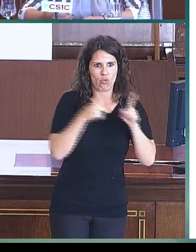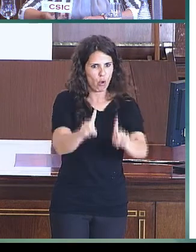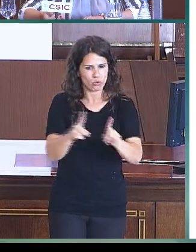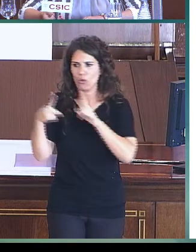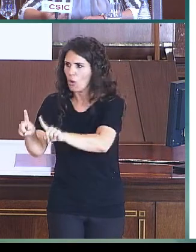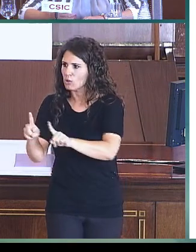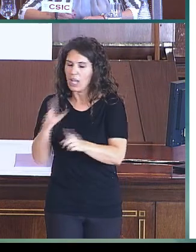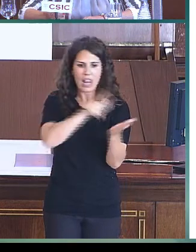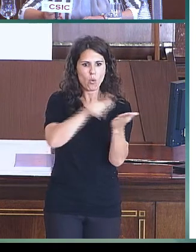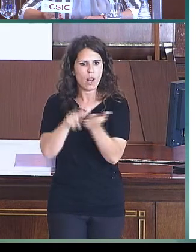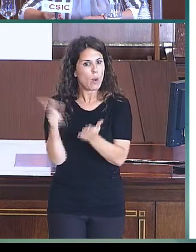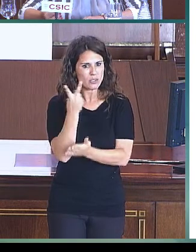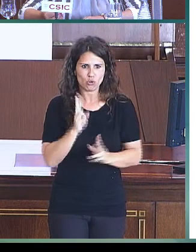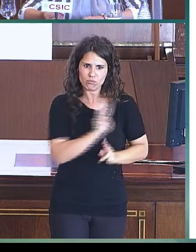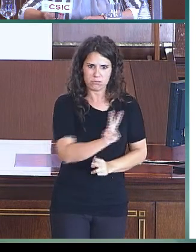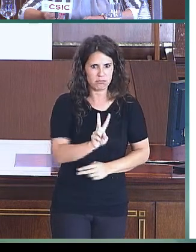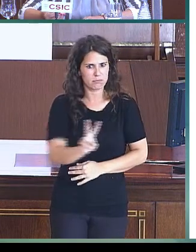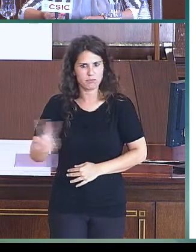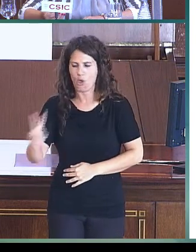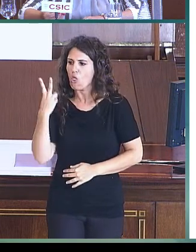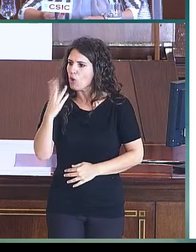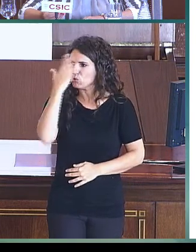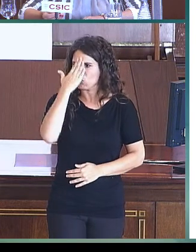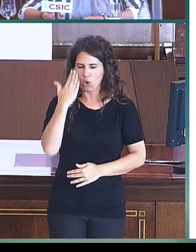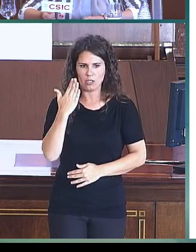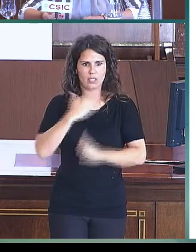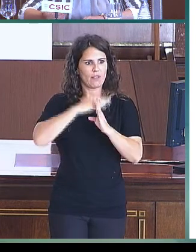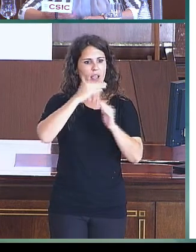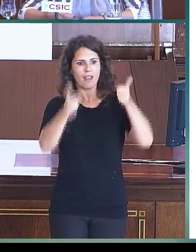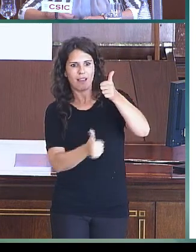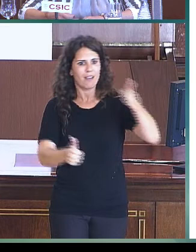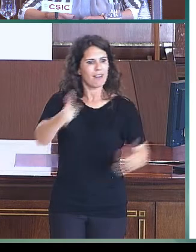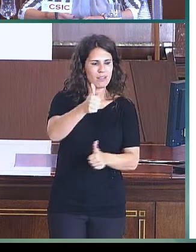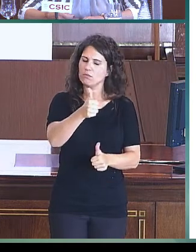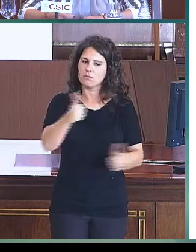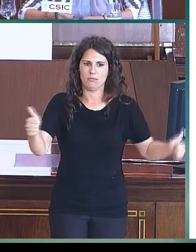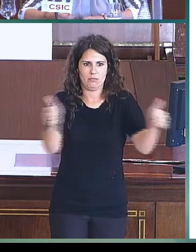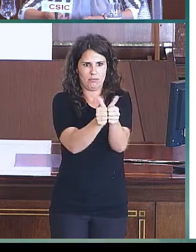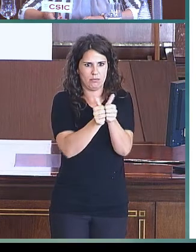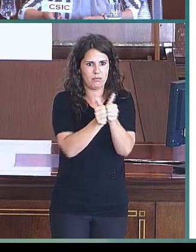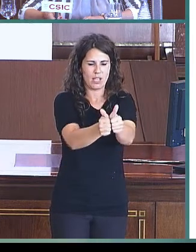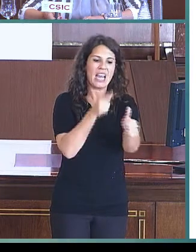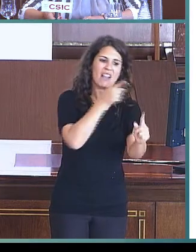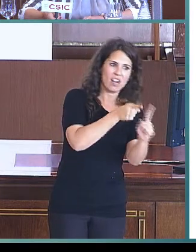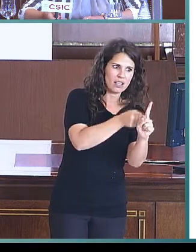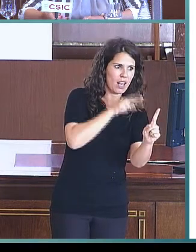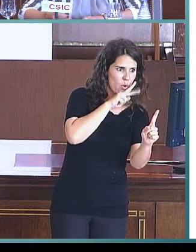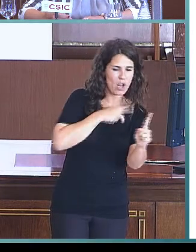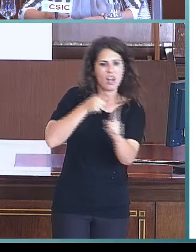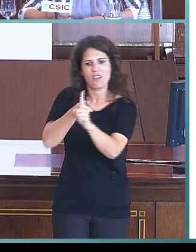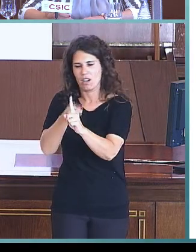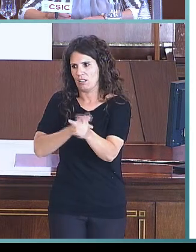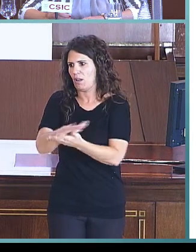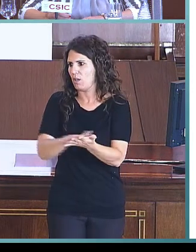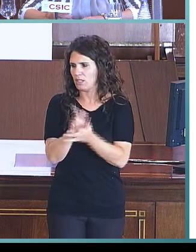Son dos tutores con la misma categoría profesional. Uno es referente de lengua oral y otro es referente de lengua de